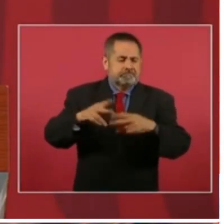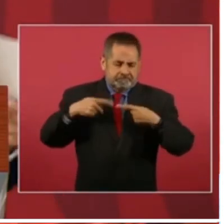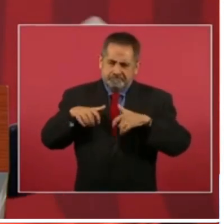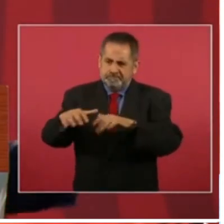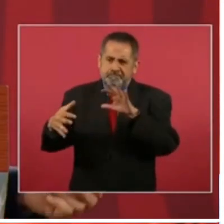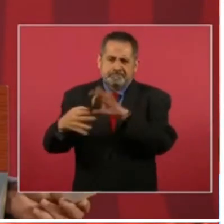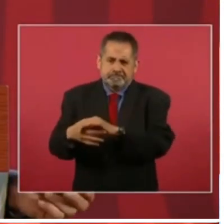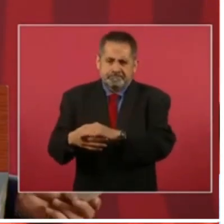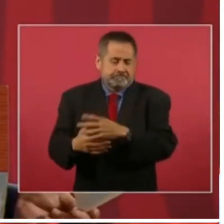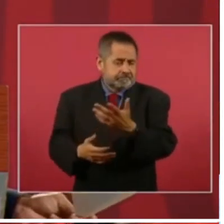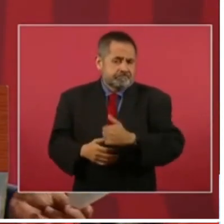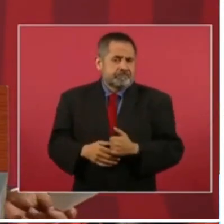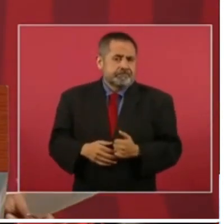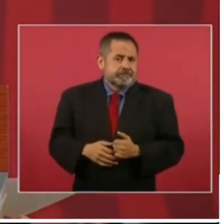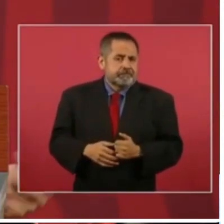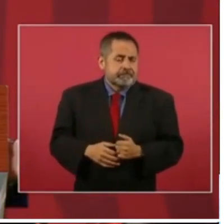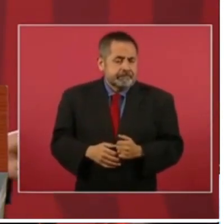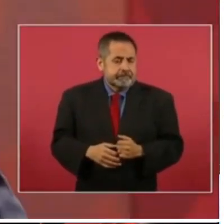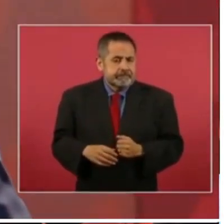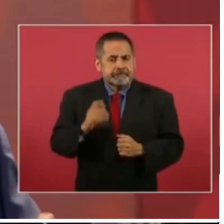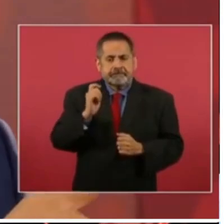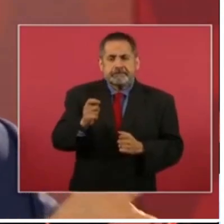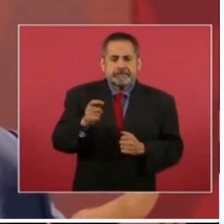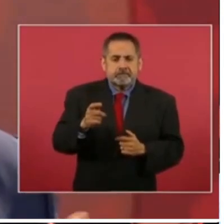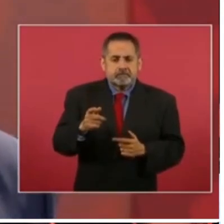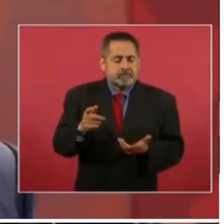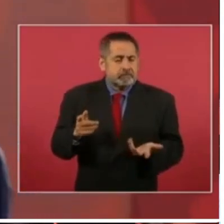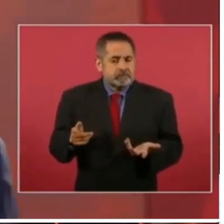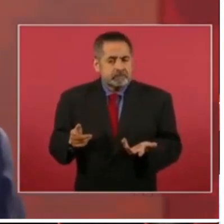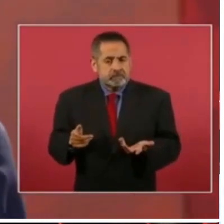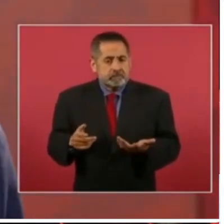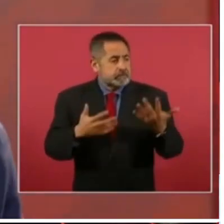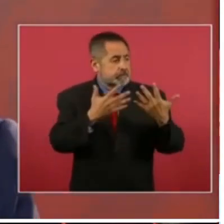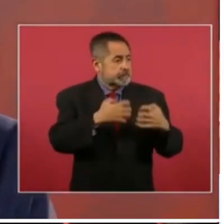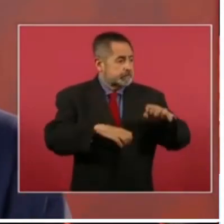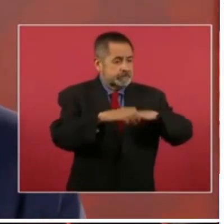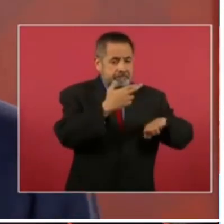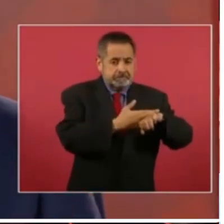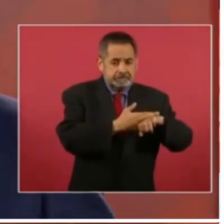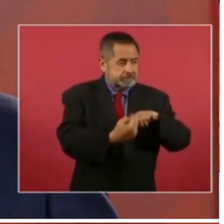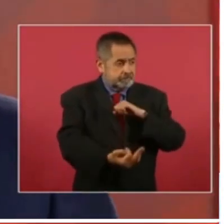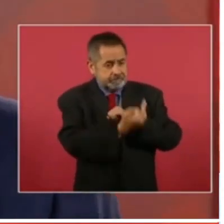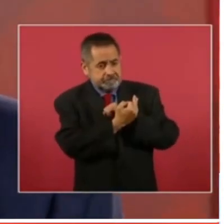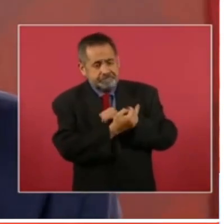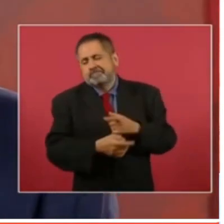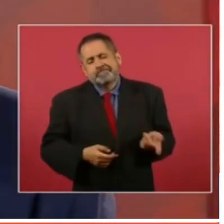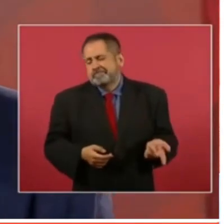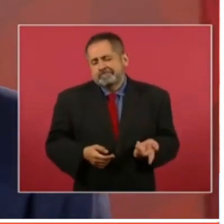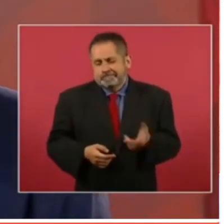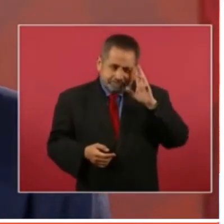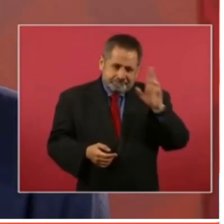porque ni modo que nos van a proteger los empresarios con todo respeto.